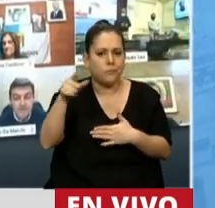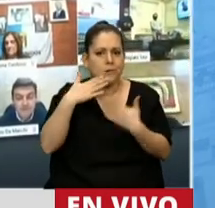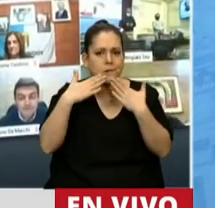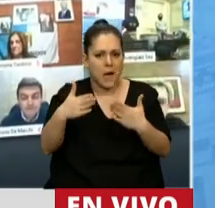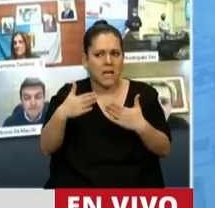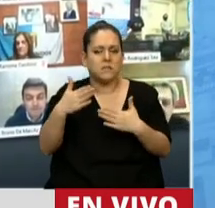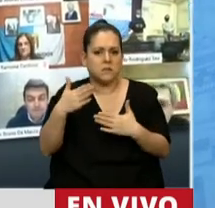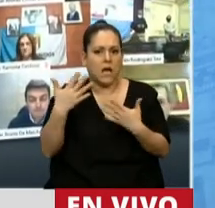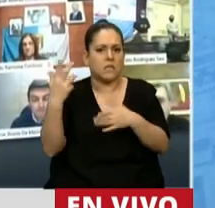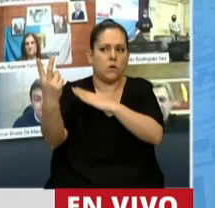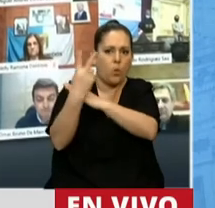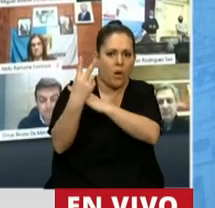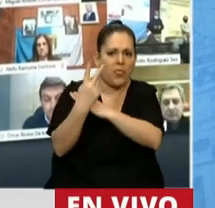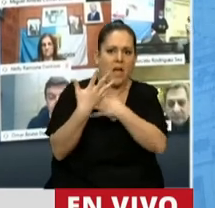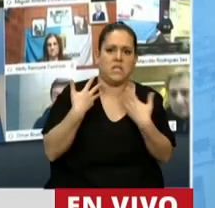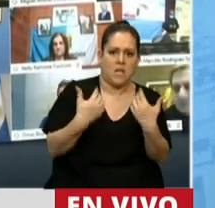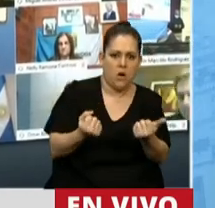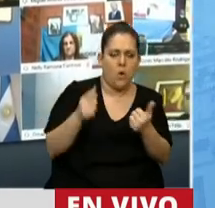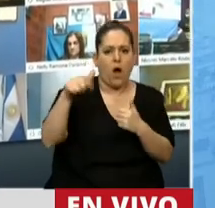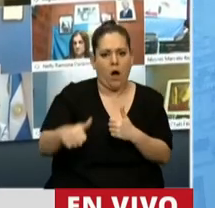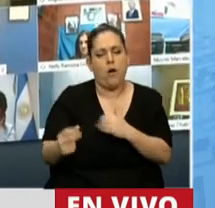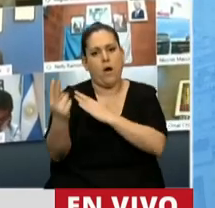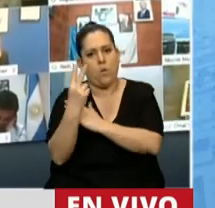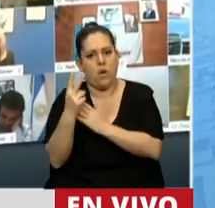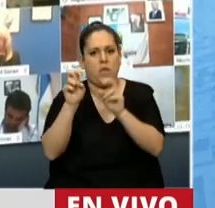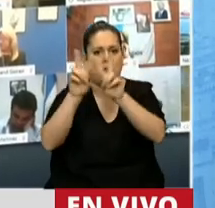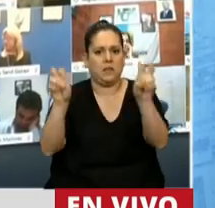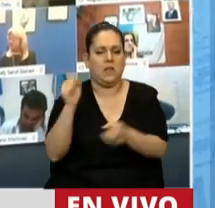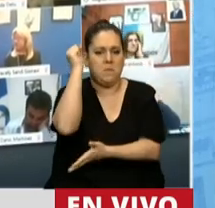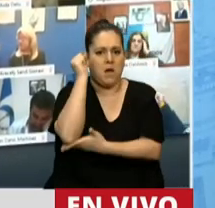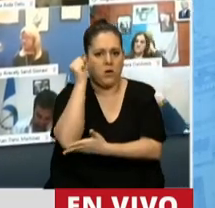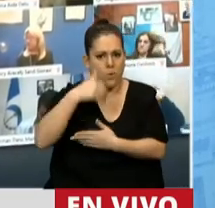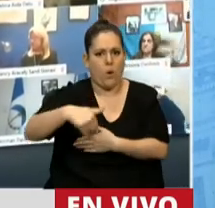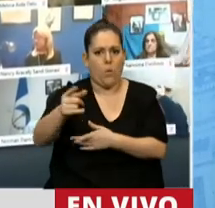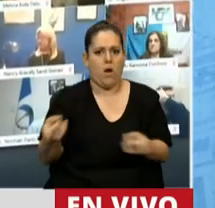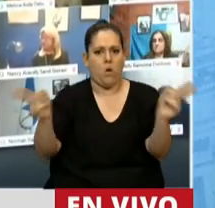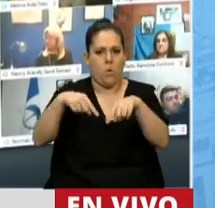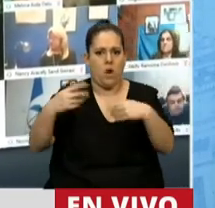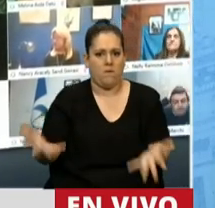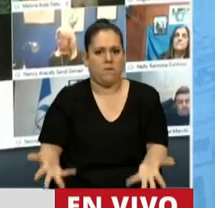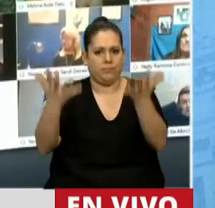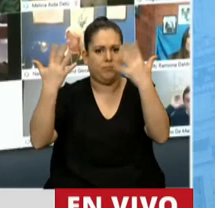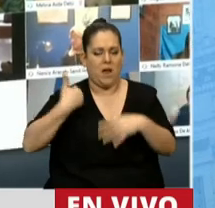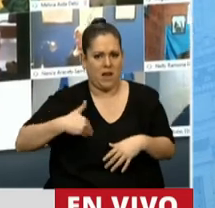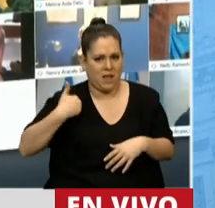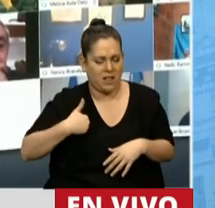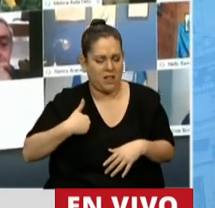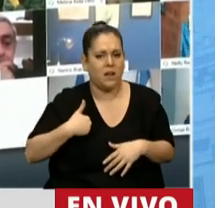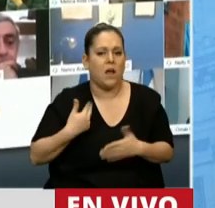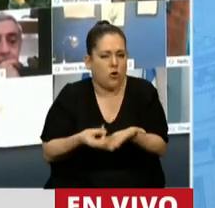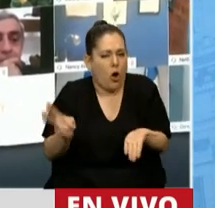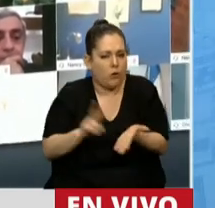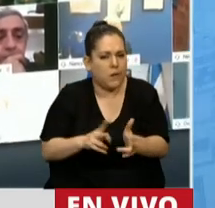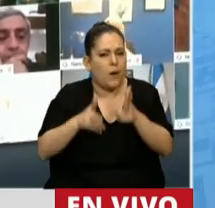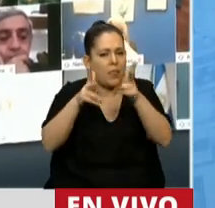vista de la salud y ahora para cuidarnos desde el punto de vista económico y llevar una etapa de recuperación en la Argentina que es la que estamos ratificando. Insisto nuevamente en